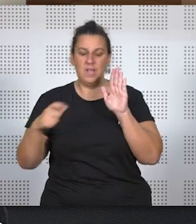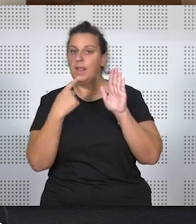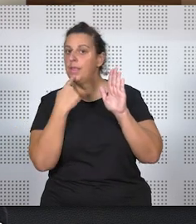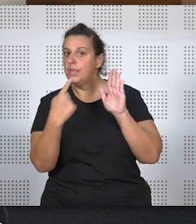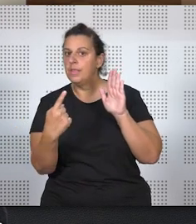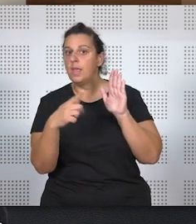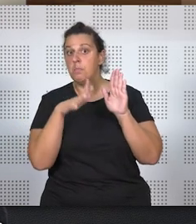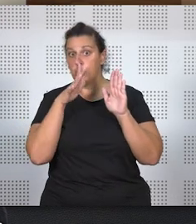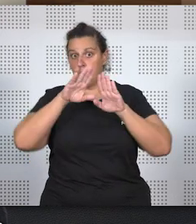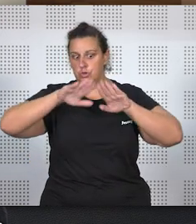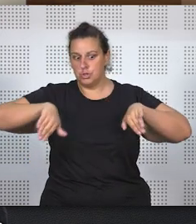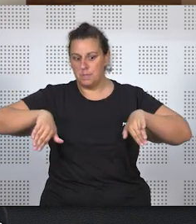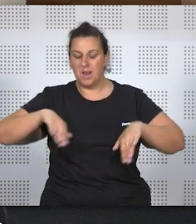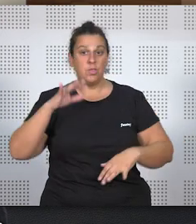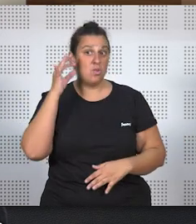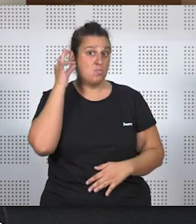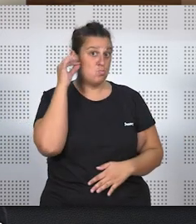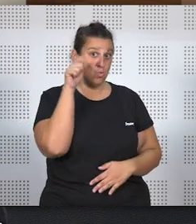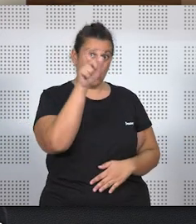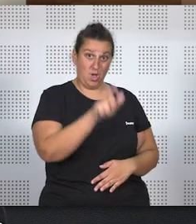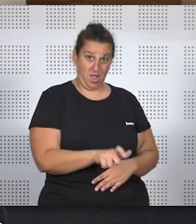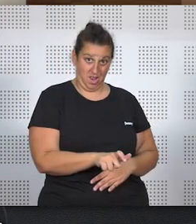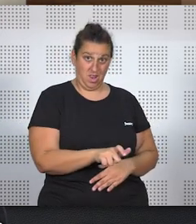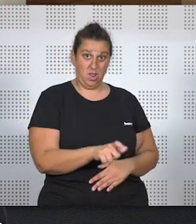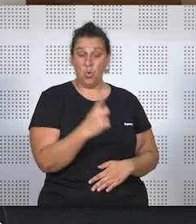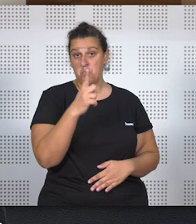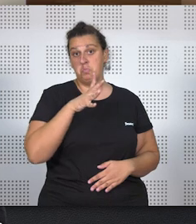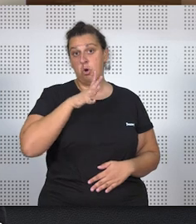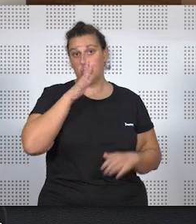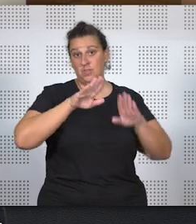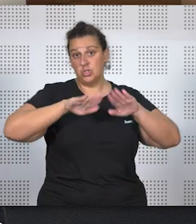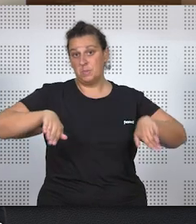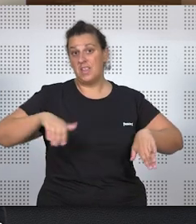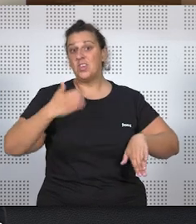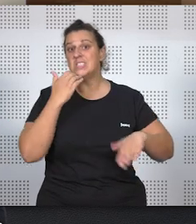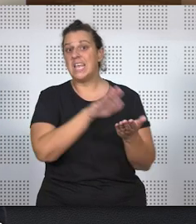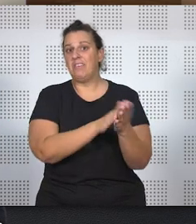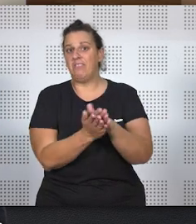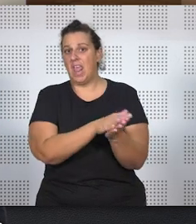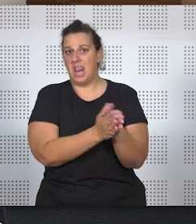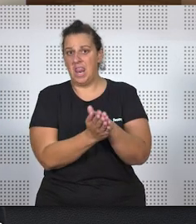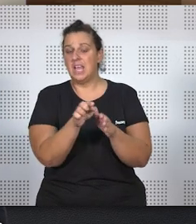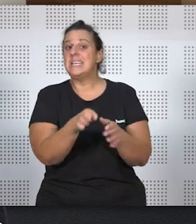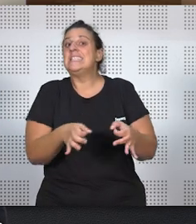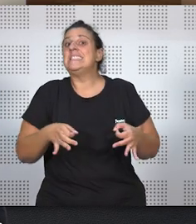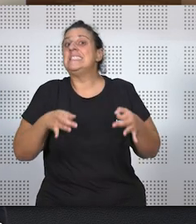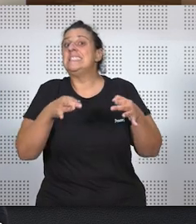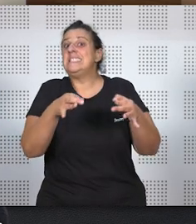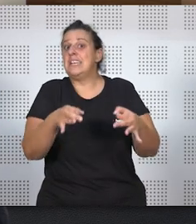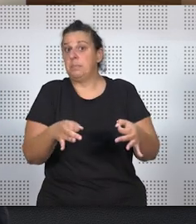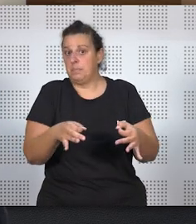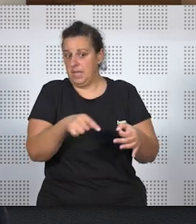para la mujer se exige, o sea, una de las causas de separación es la infidelidad, siempre,